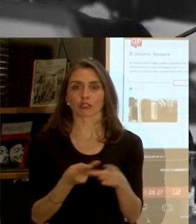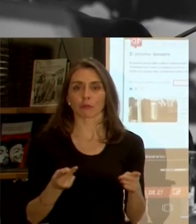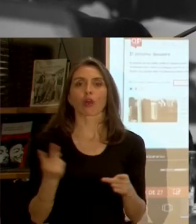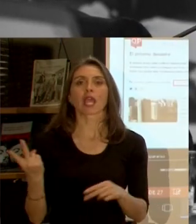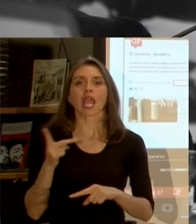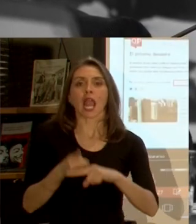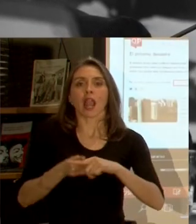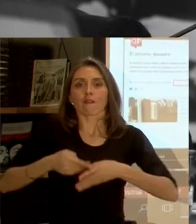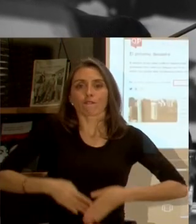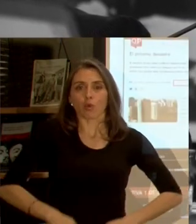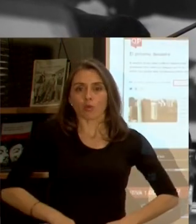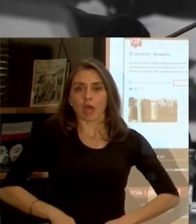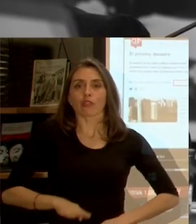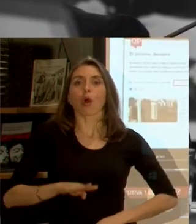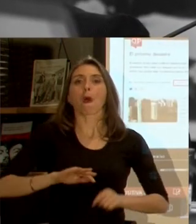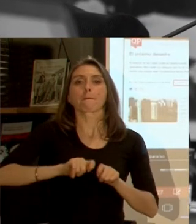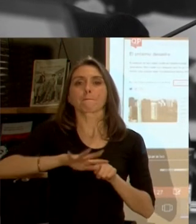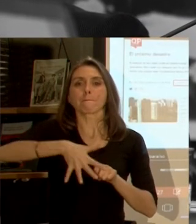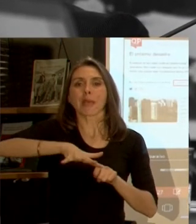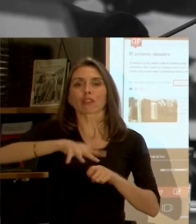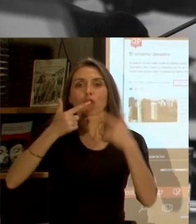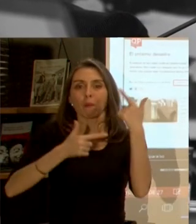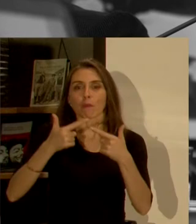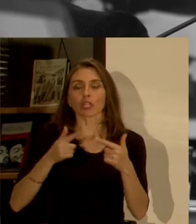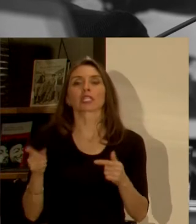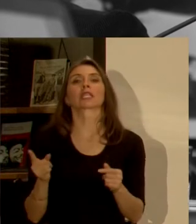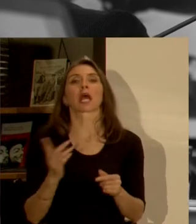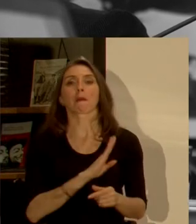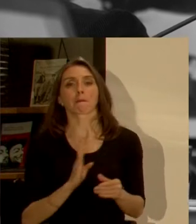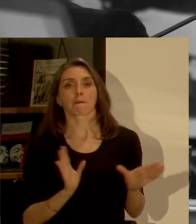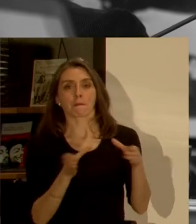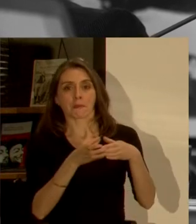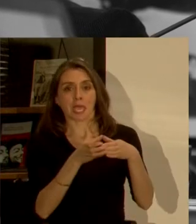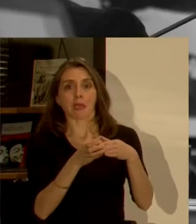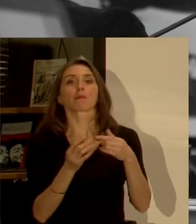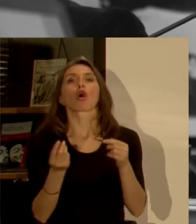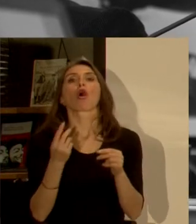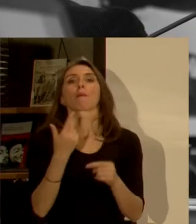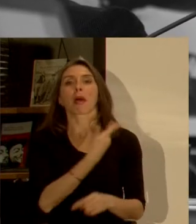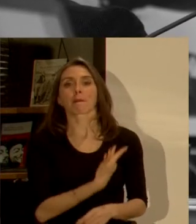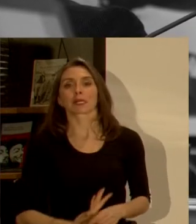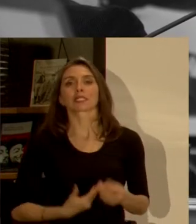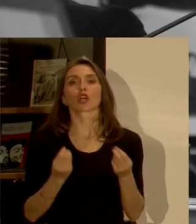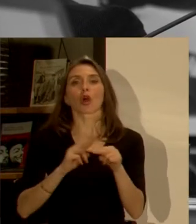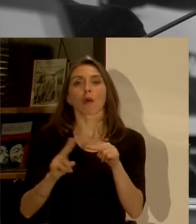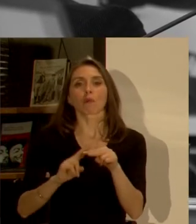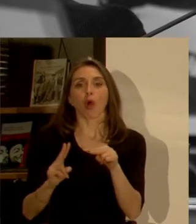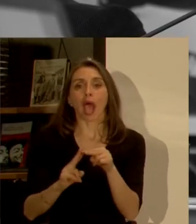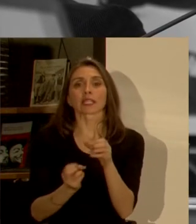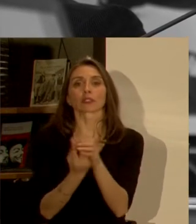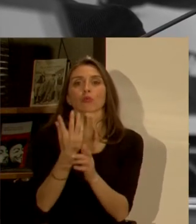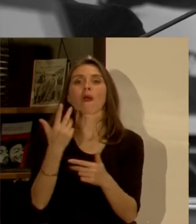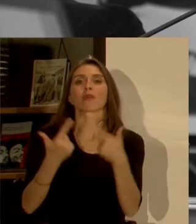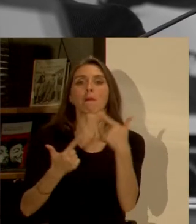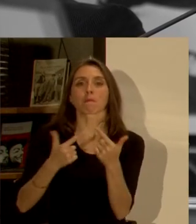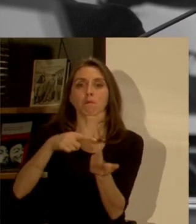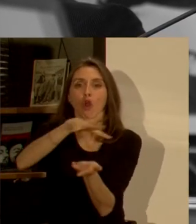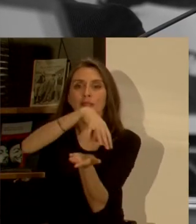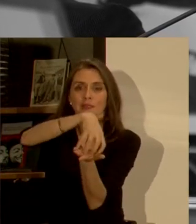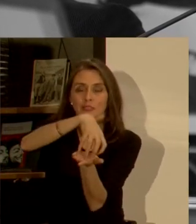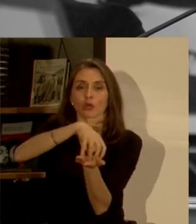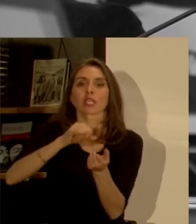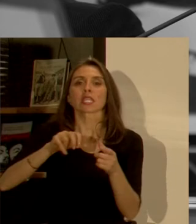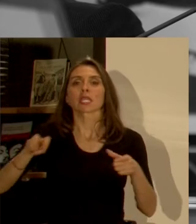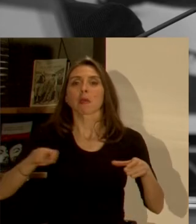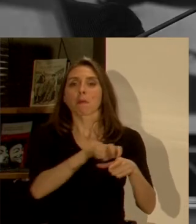cofundador de Metropolítica ha sido integrante de comisiones presidenciales para la nueva política urbana y pro movilidad Iván